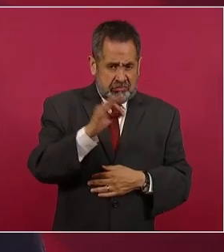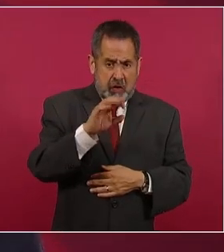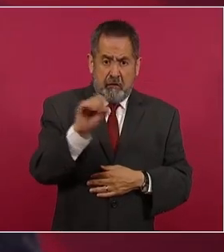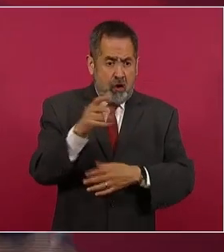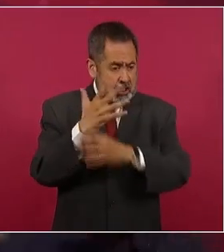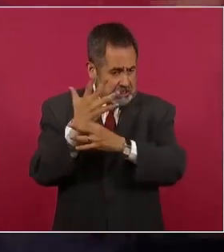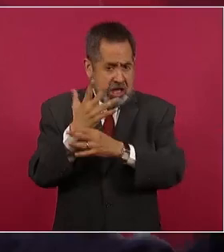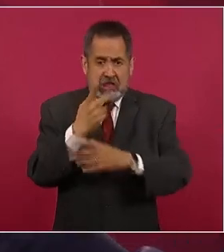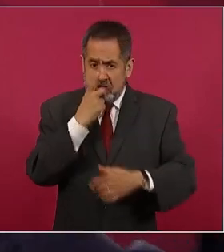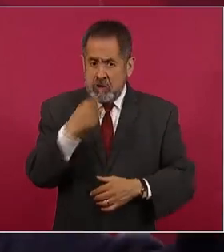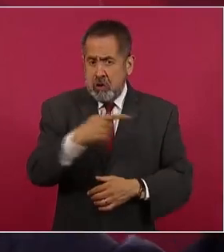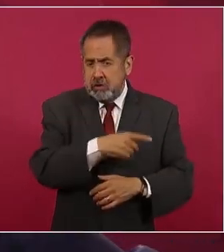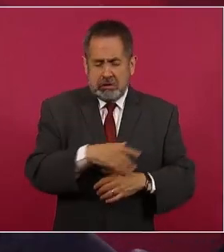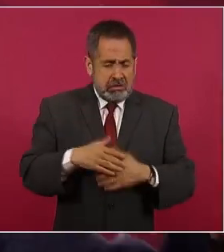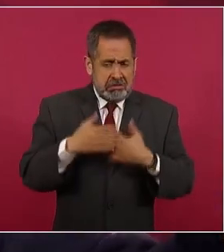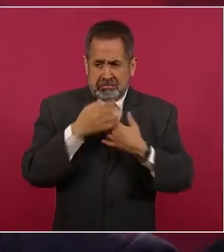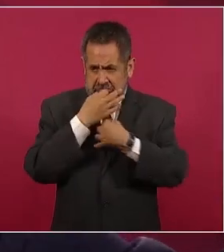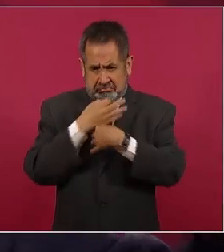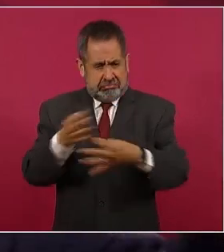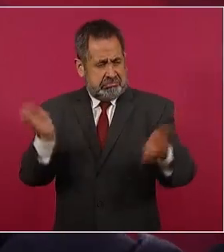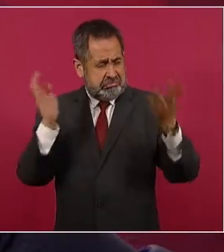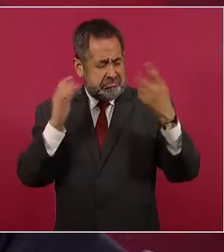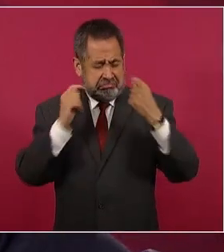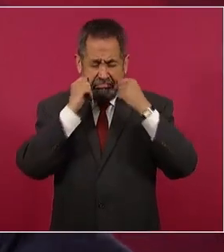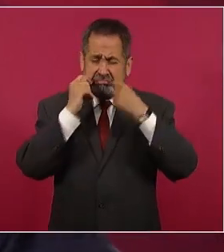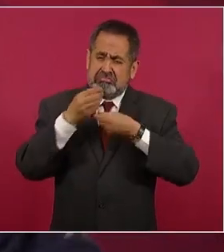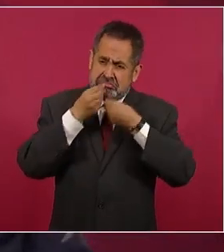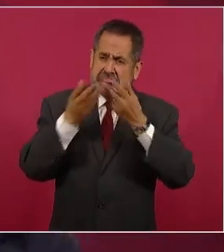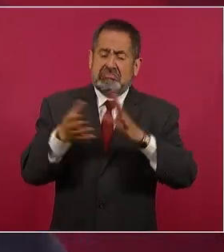a decirlo así, con desparpajo,